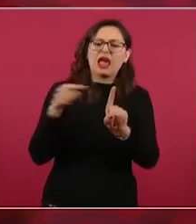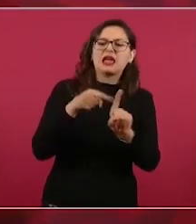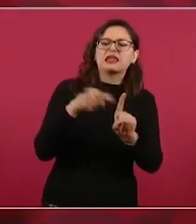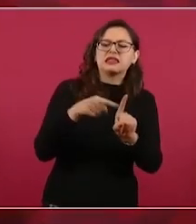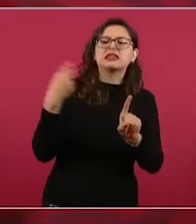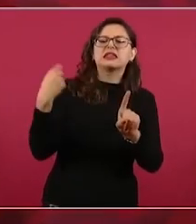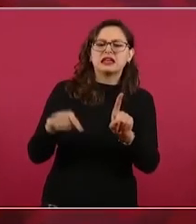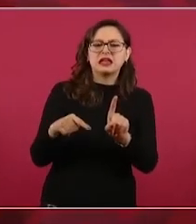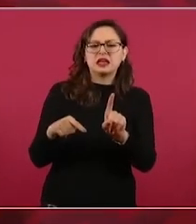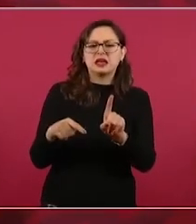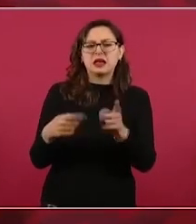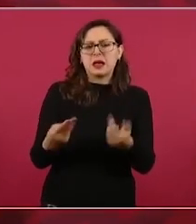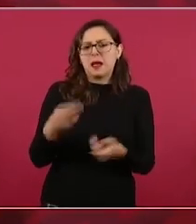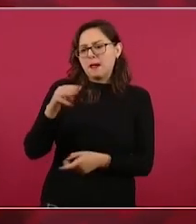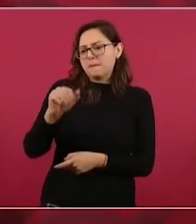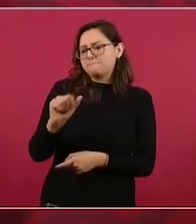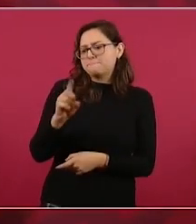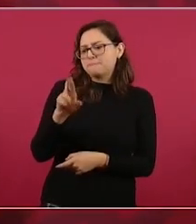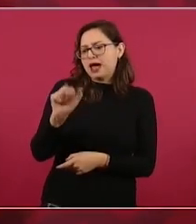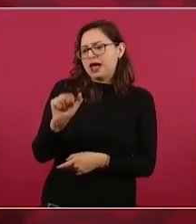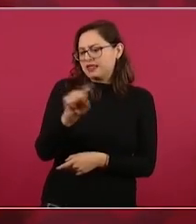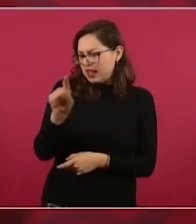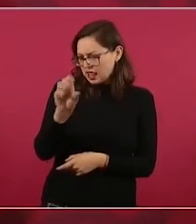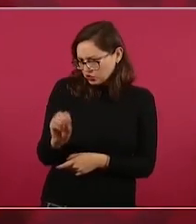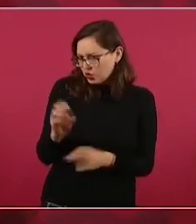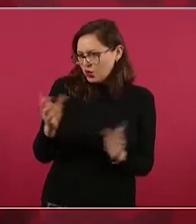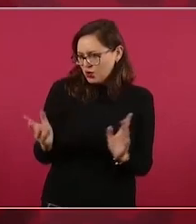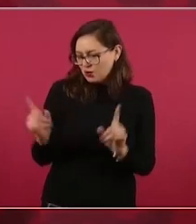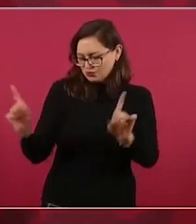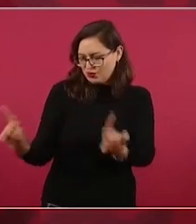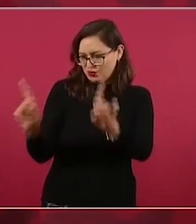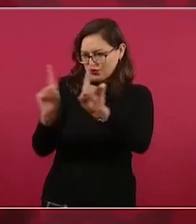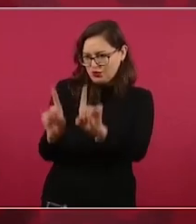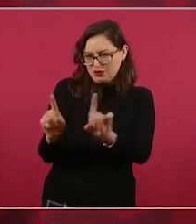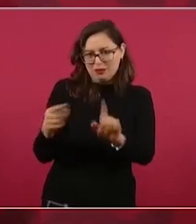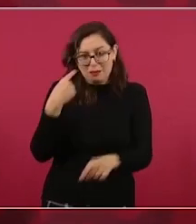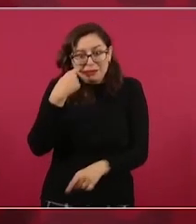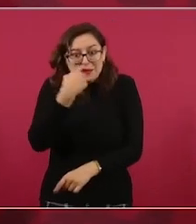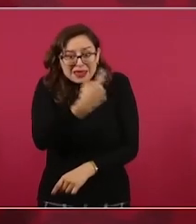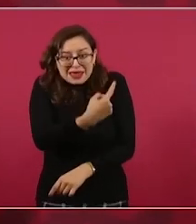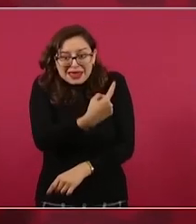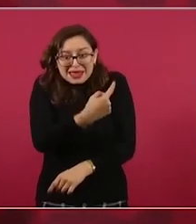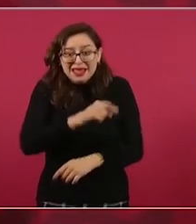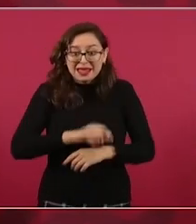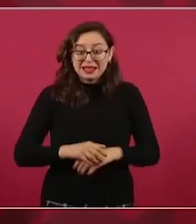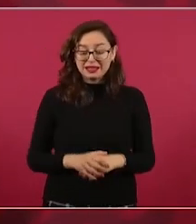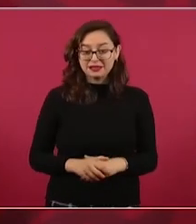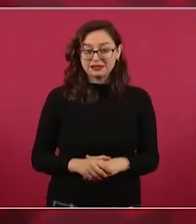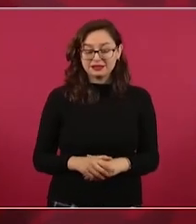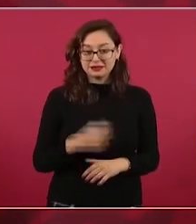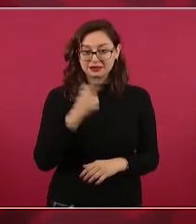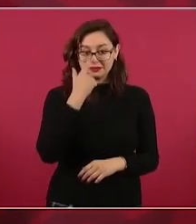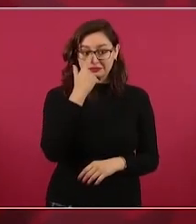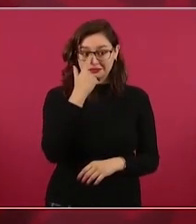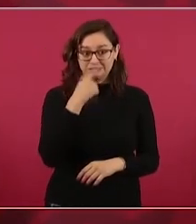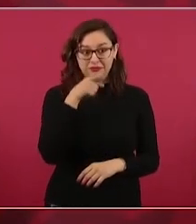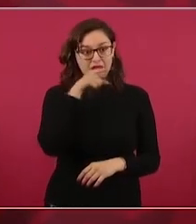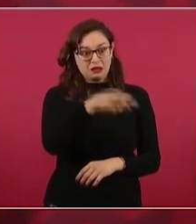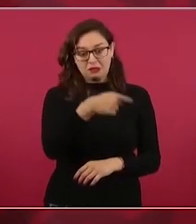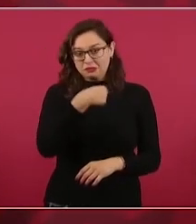Roberto Madrazo o sea mi adversario de